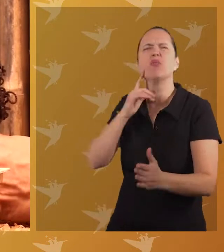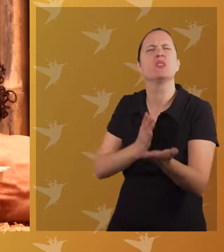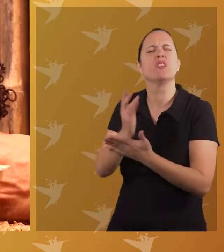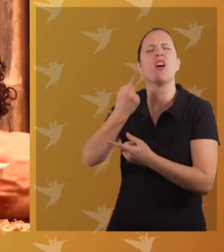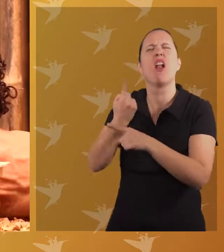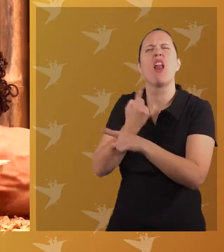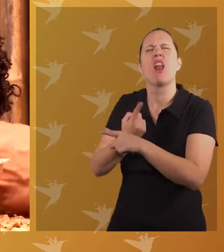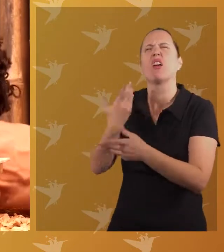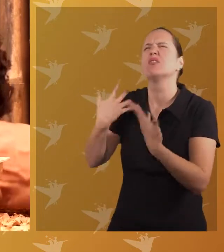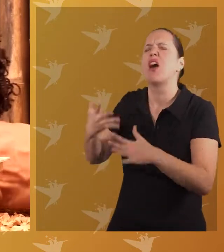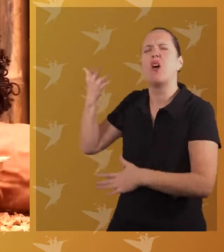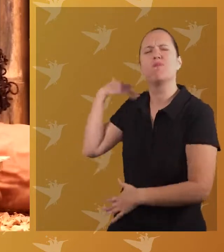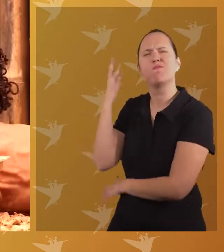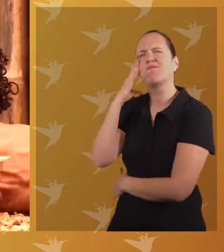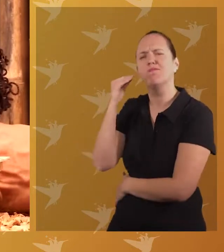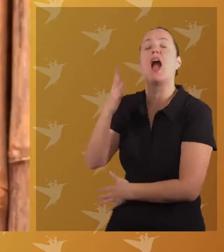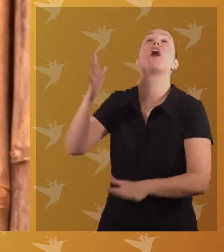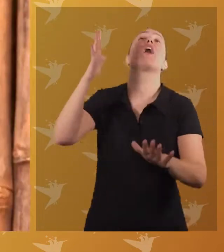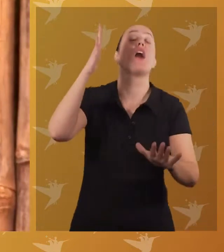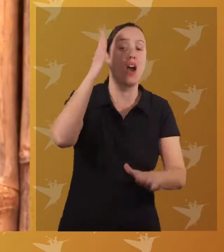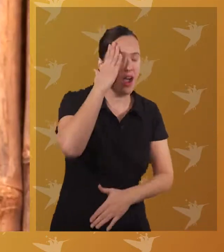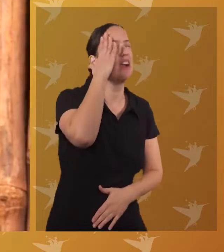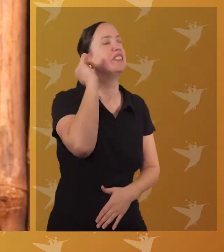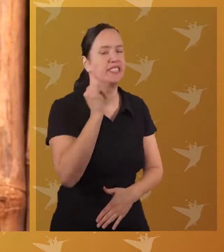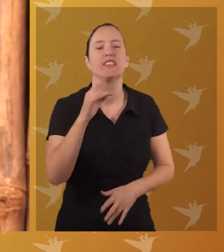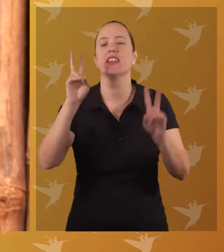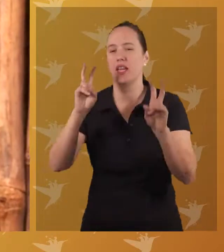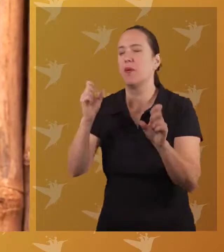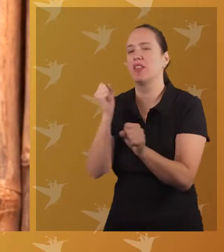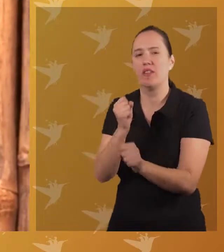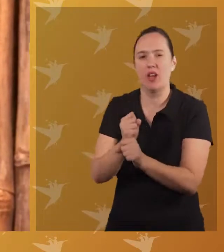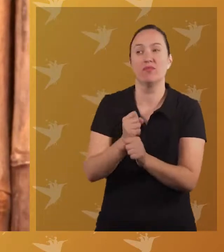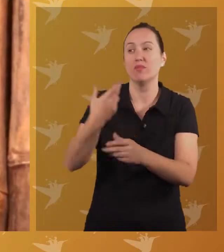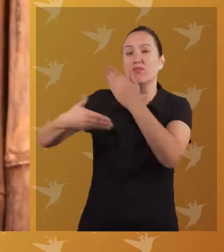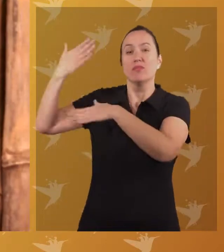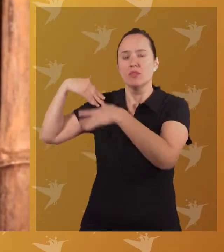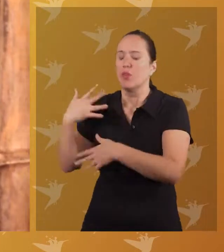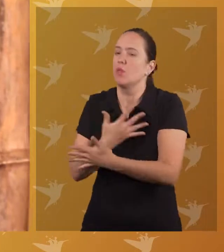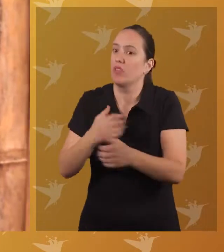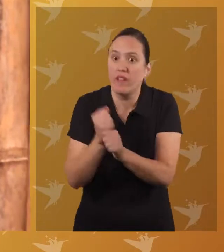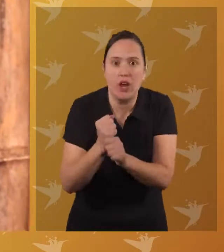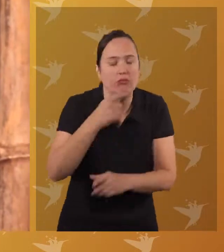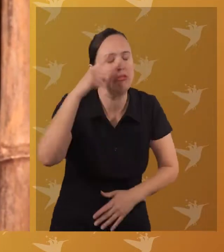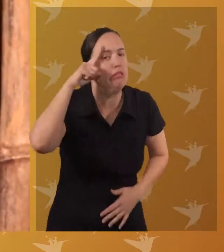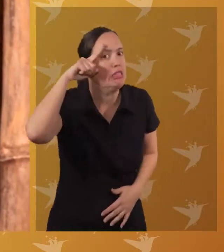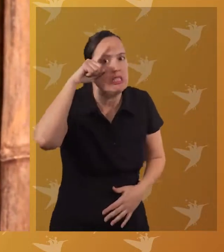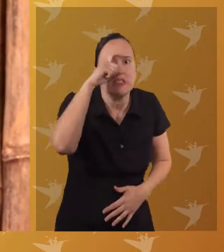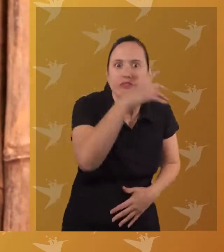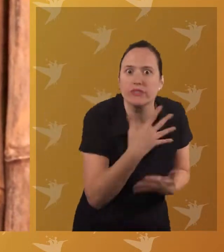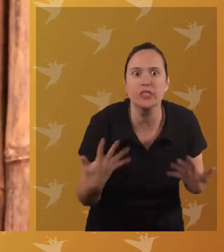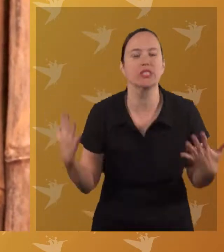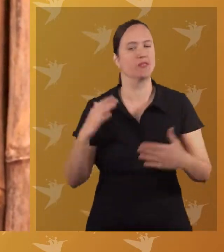Pero ya no recuerdo por dónde me quedé. Ah, ya sé. Los trabajos que hacían nuestros ancestros eran muy